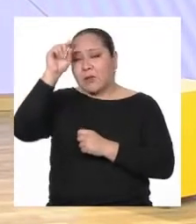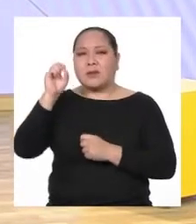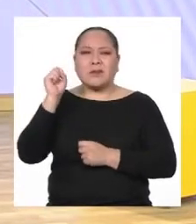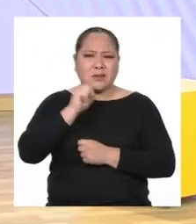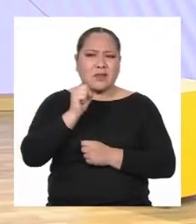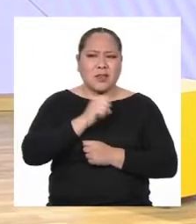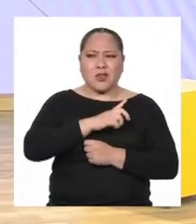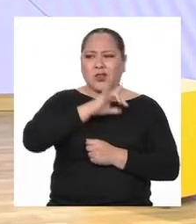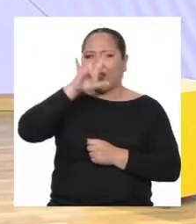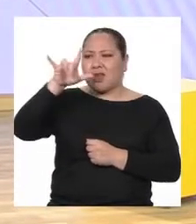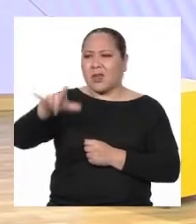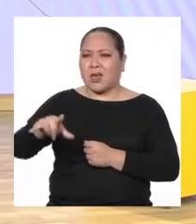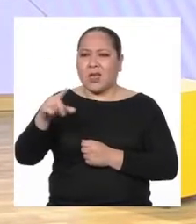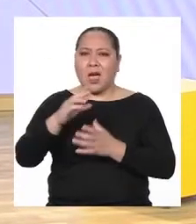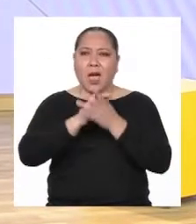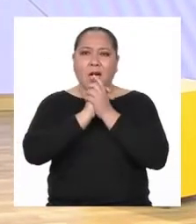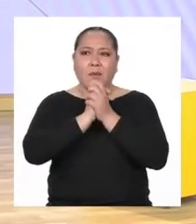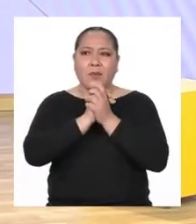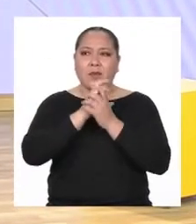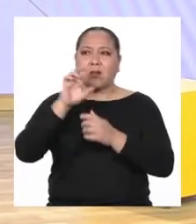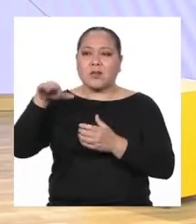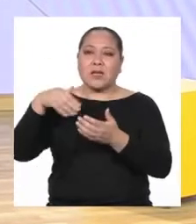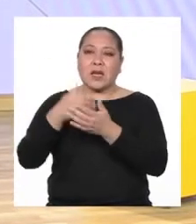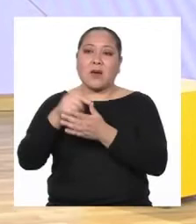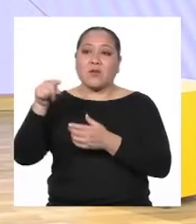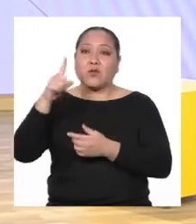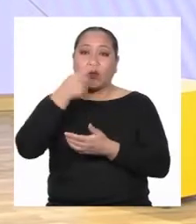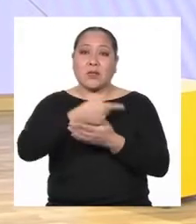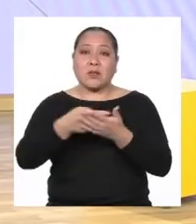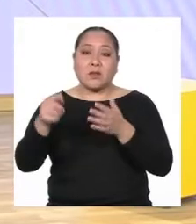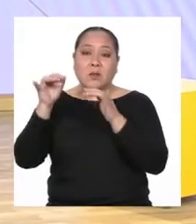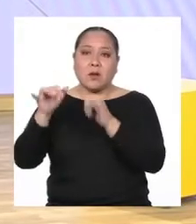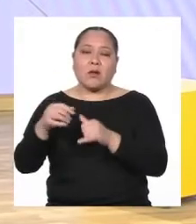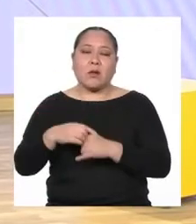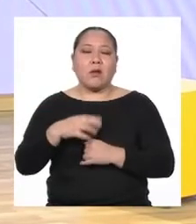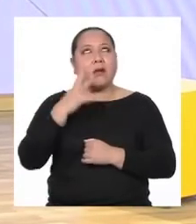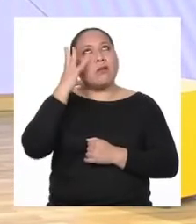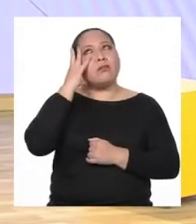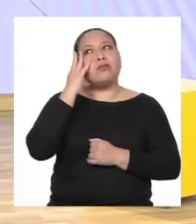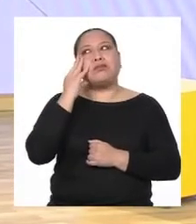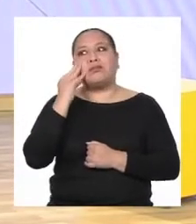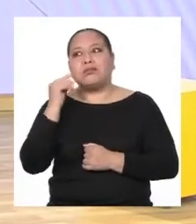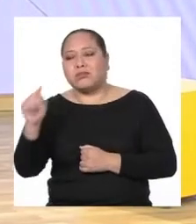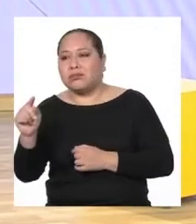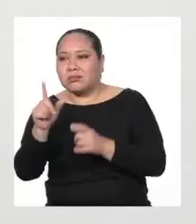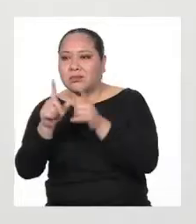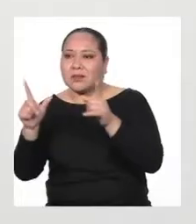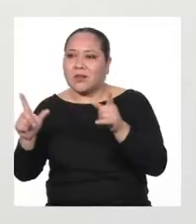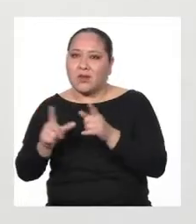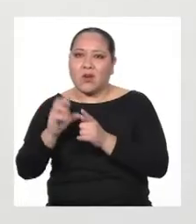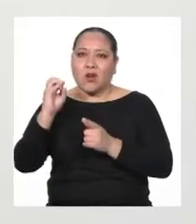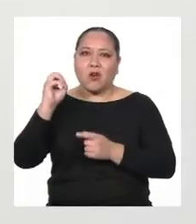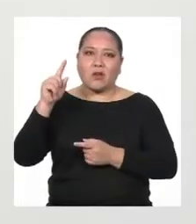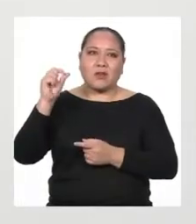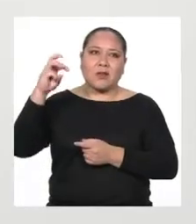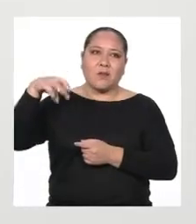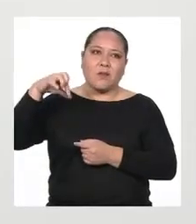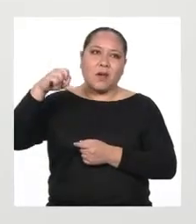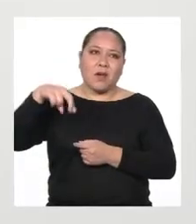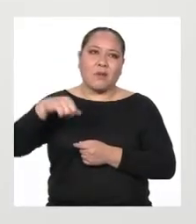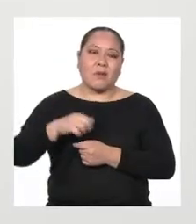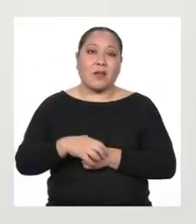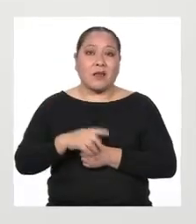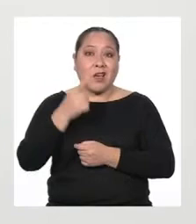con unas amigas y amigos Y nos quedamos una semana Me enamoré de Oxapampa y sus costumbres Ah, al